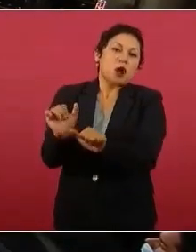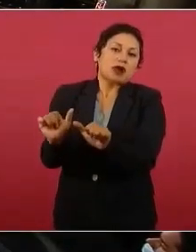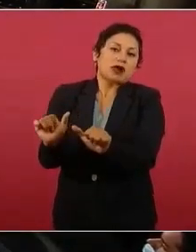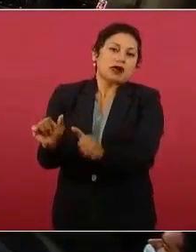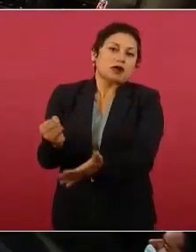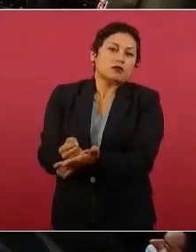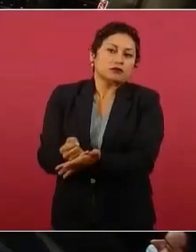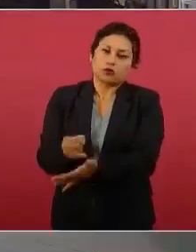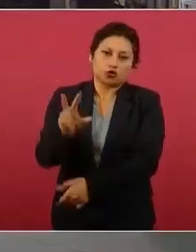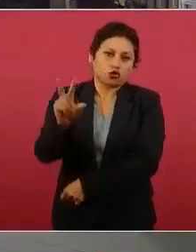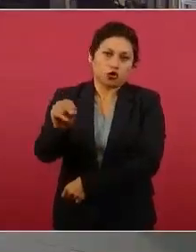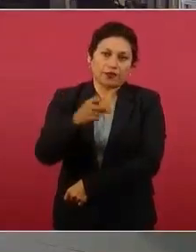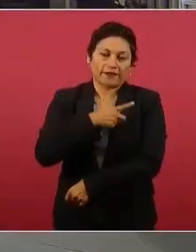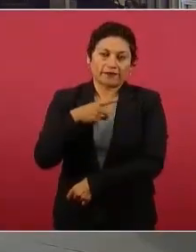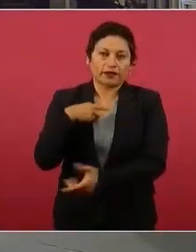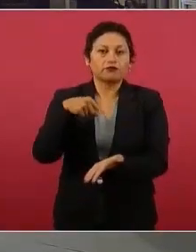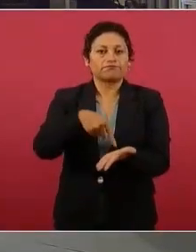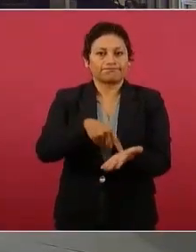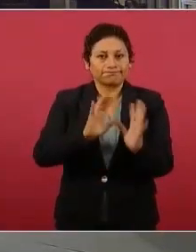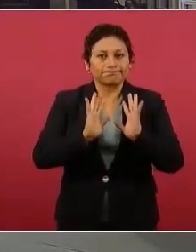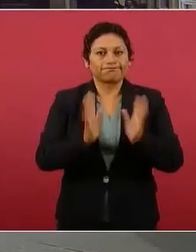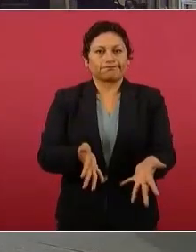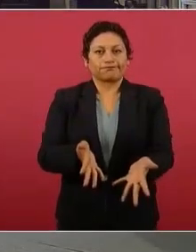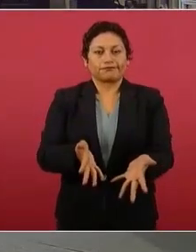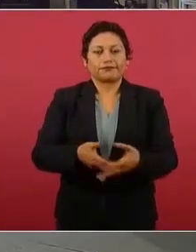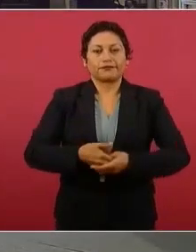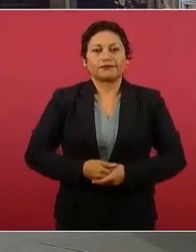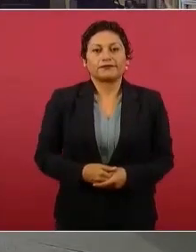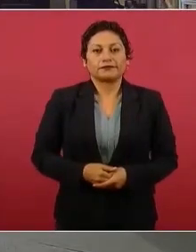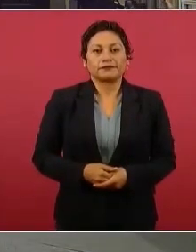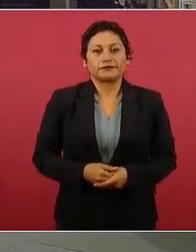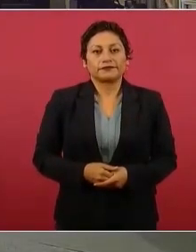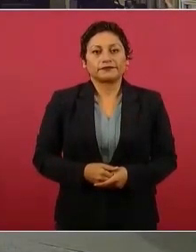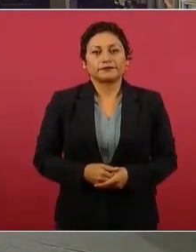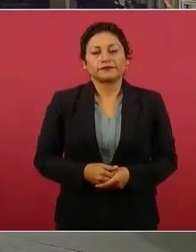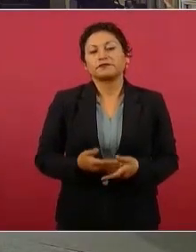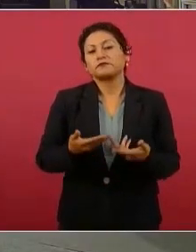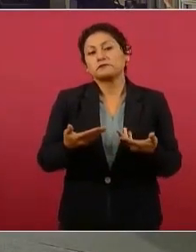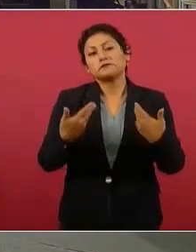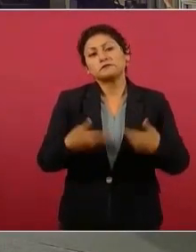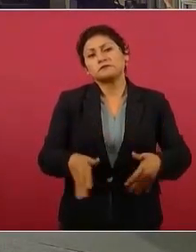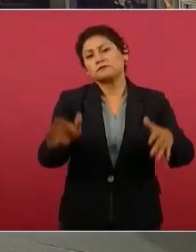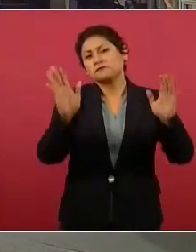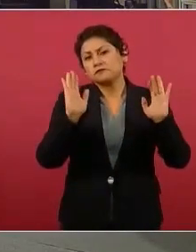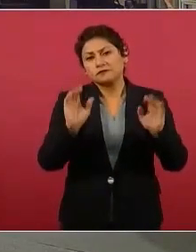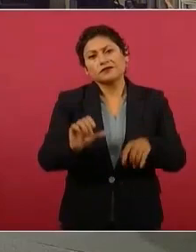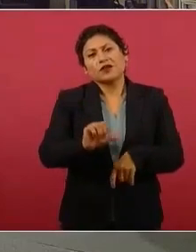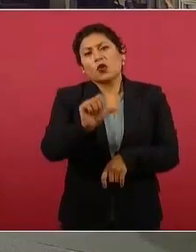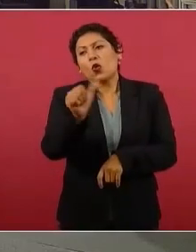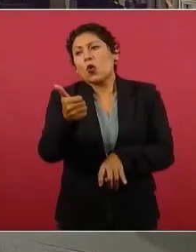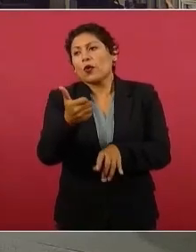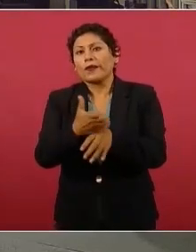Y muchos otros ahorros.